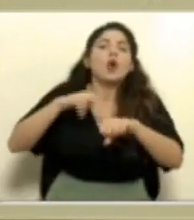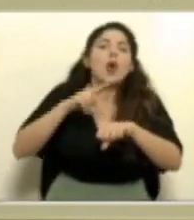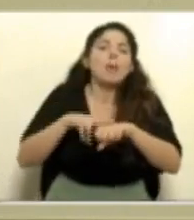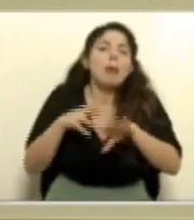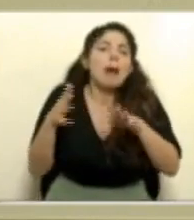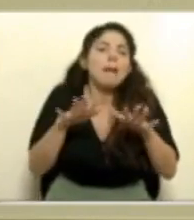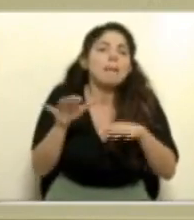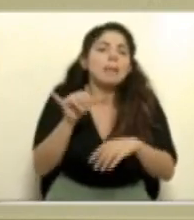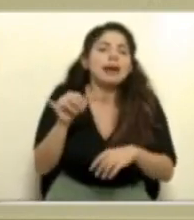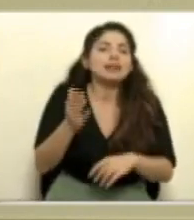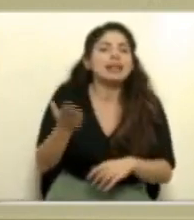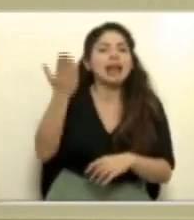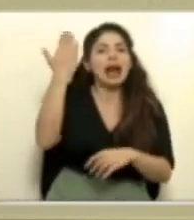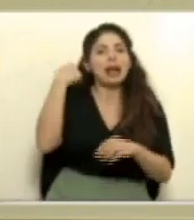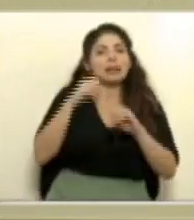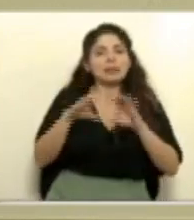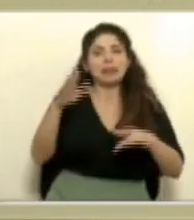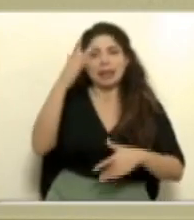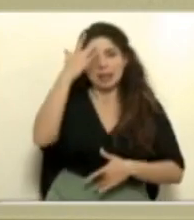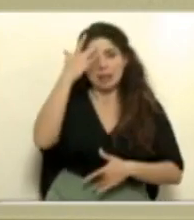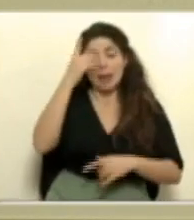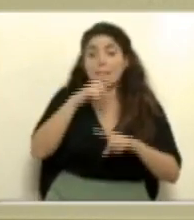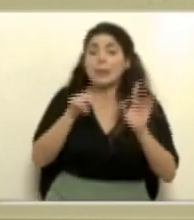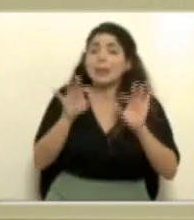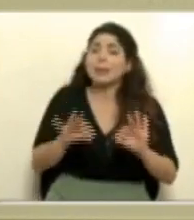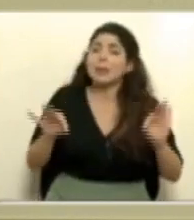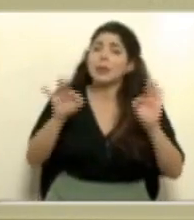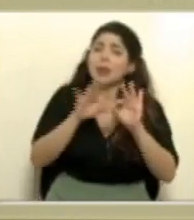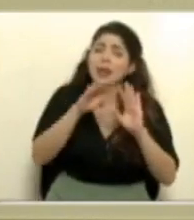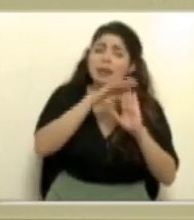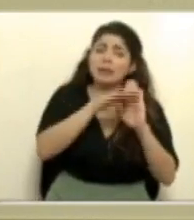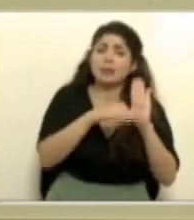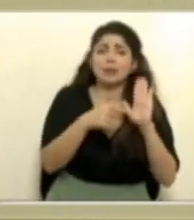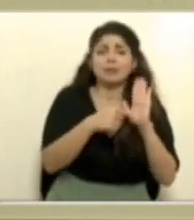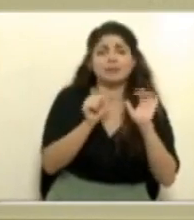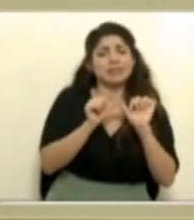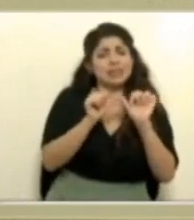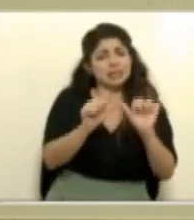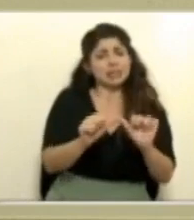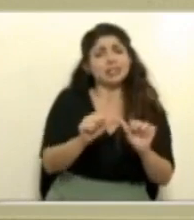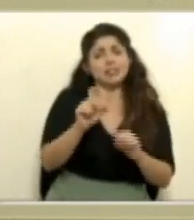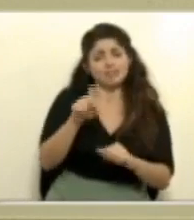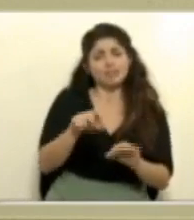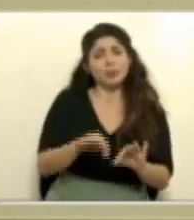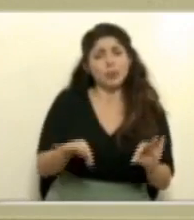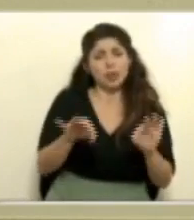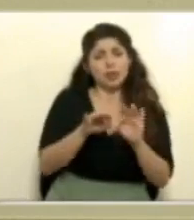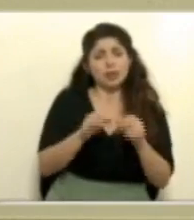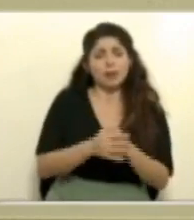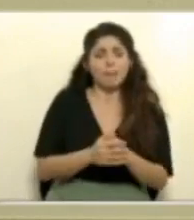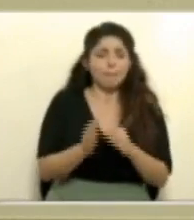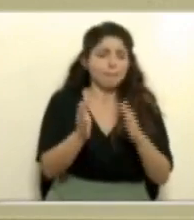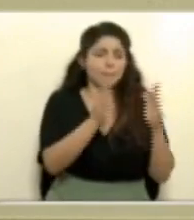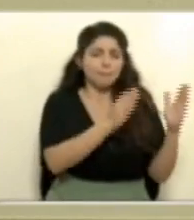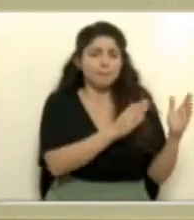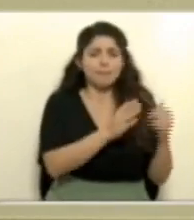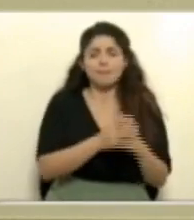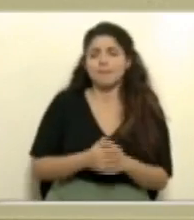que teníamos antes de la pandemia, pero es importante que sigamos manteniendo los protocolos. Con respecto a